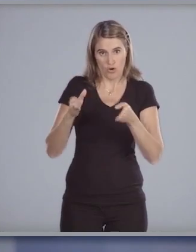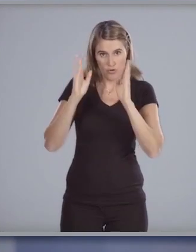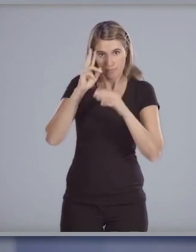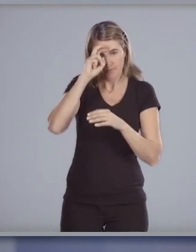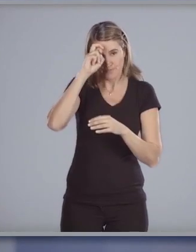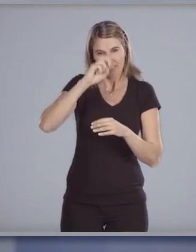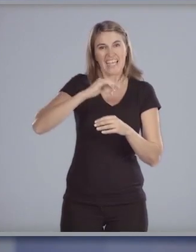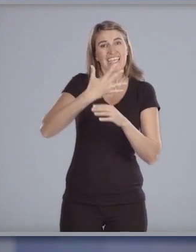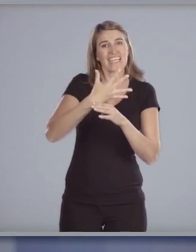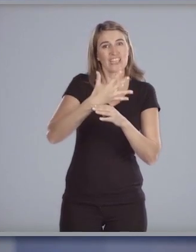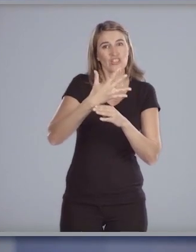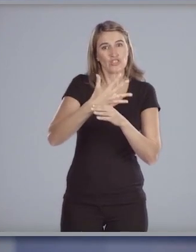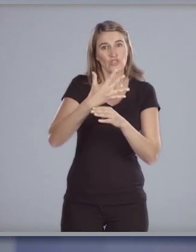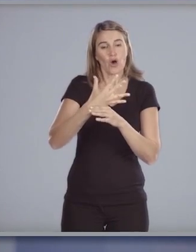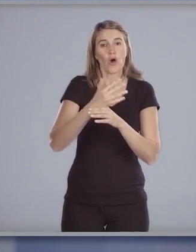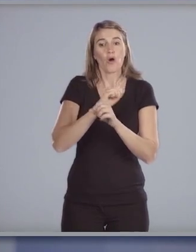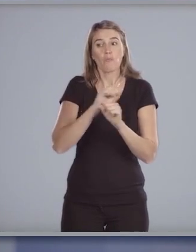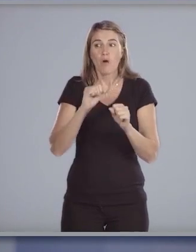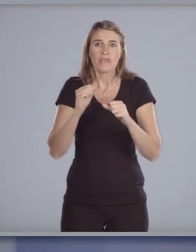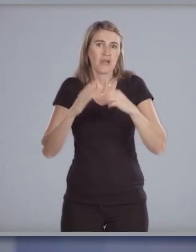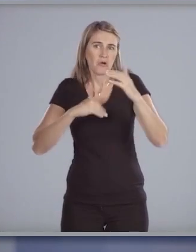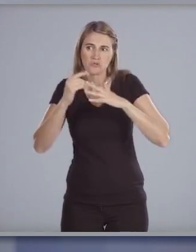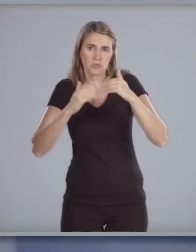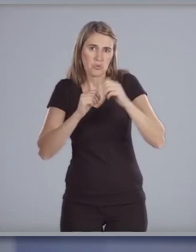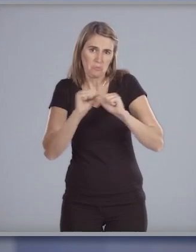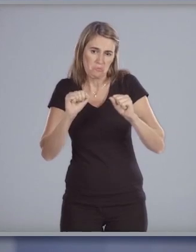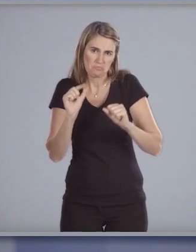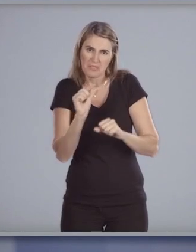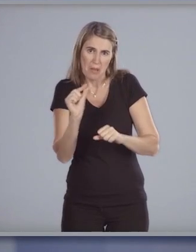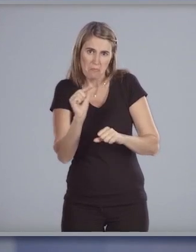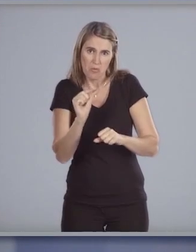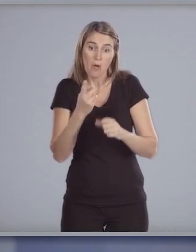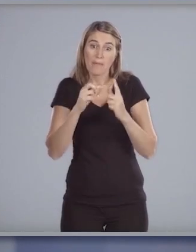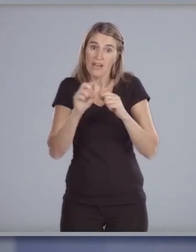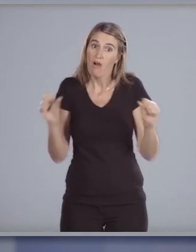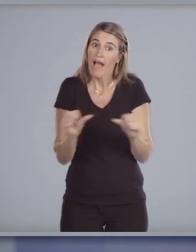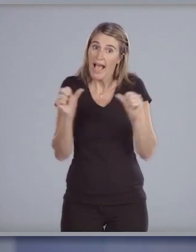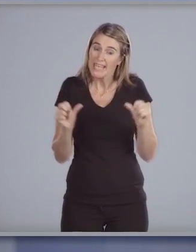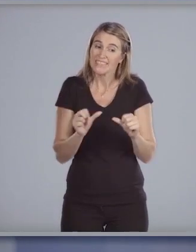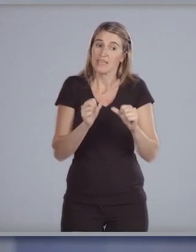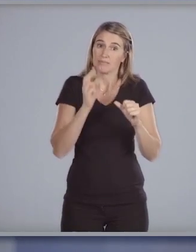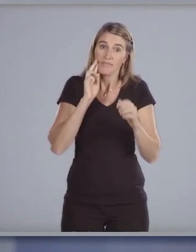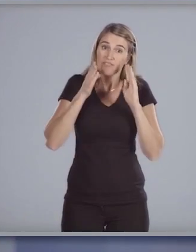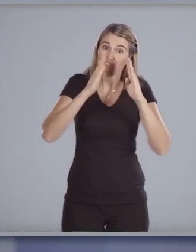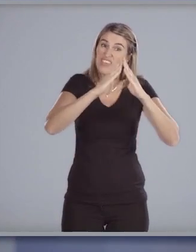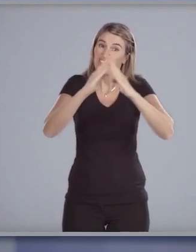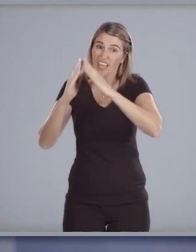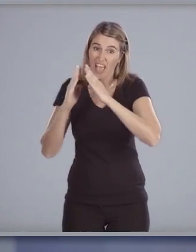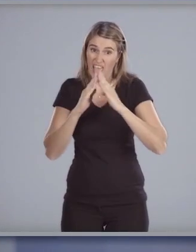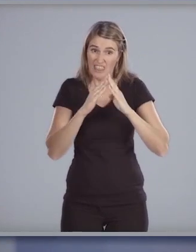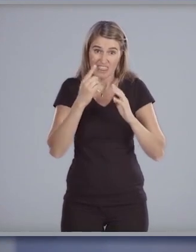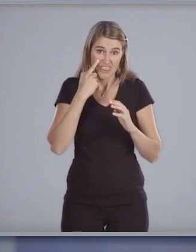lugar una vivienda se puede construir en poco tiempo pero construir una política de vivienda